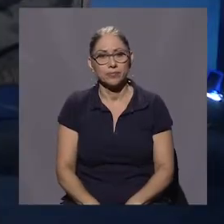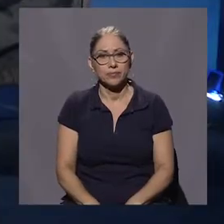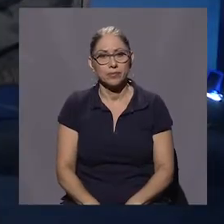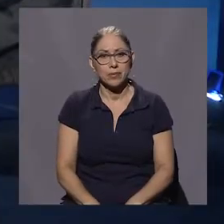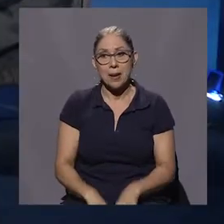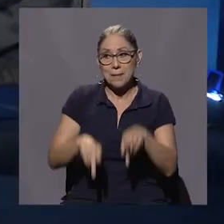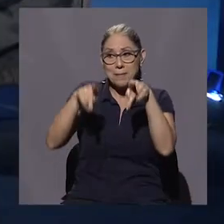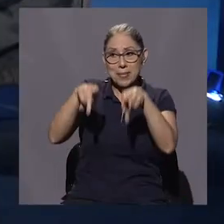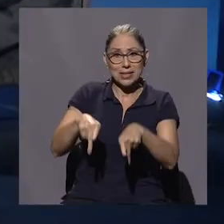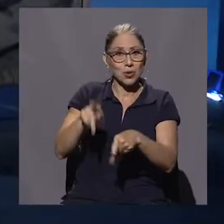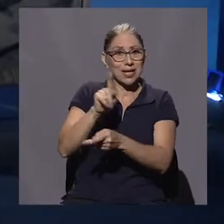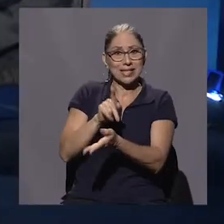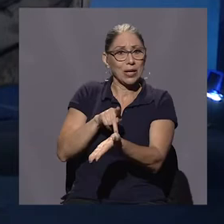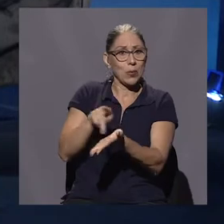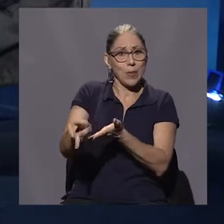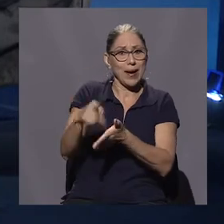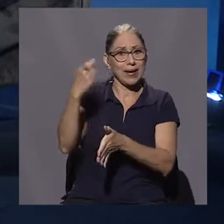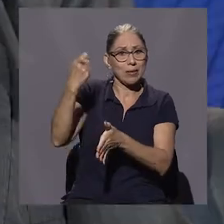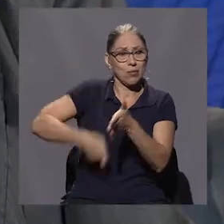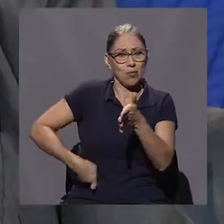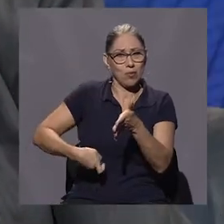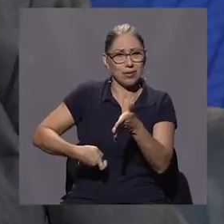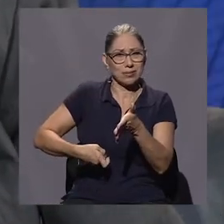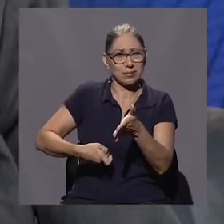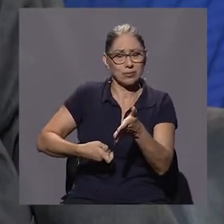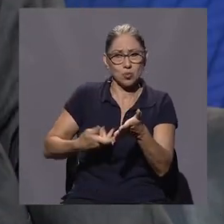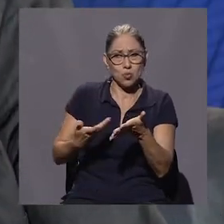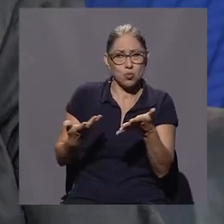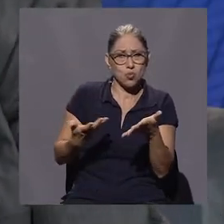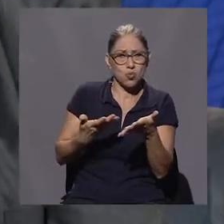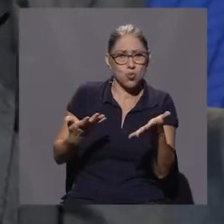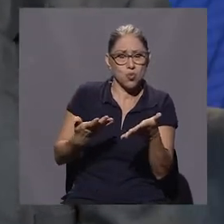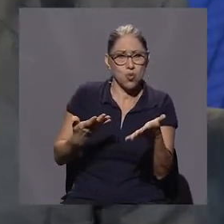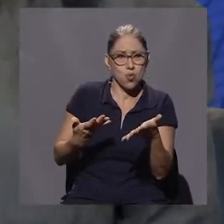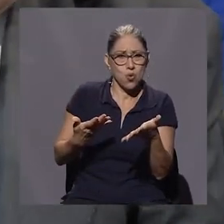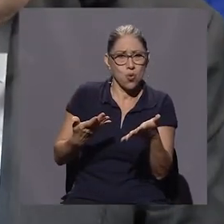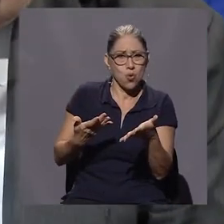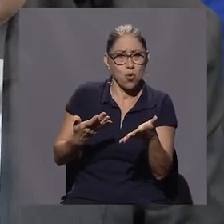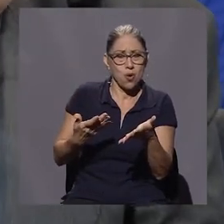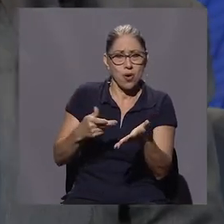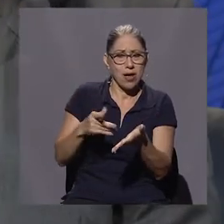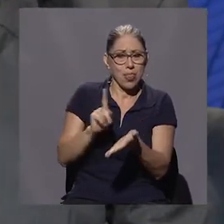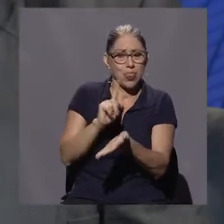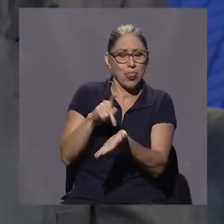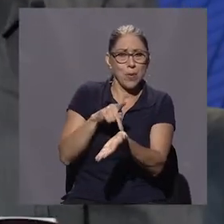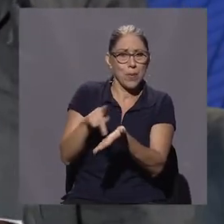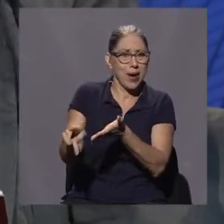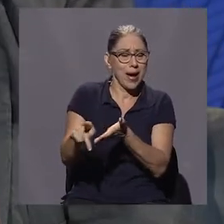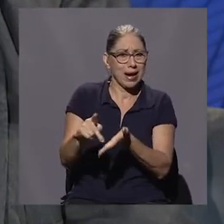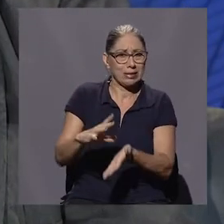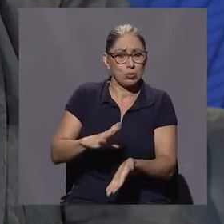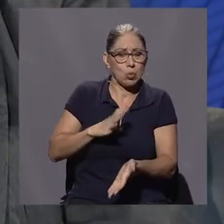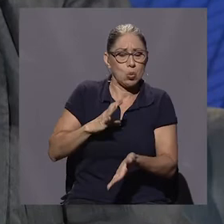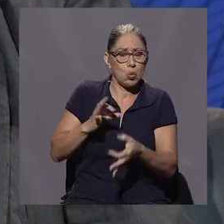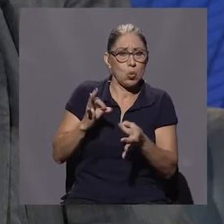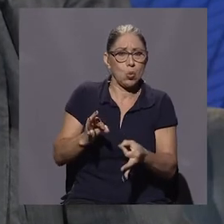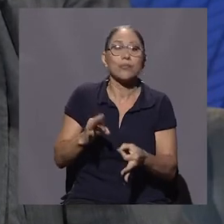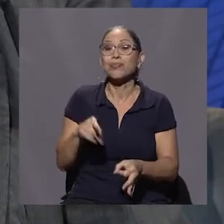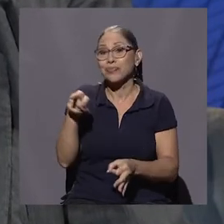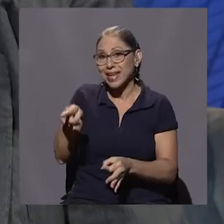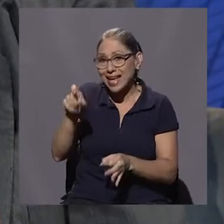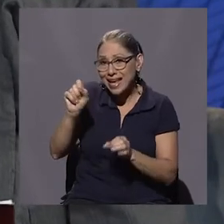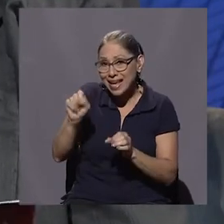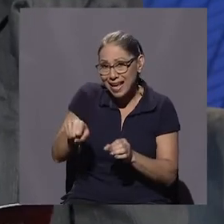Evasiones de lujo, don Oscar. Bueno, ese es otro tema, está en el capítulo 6